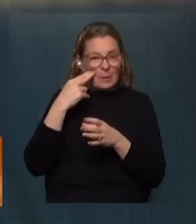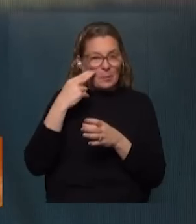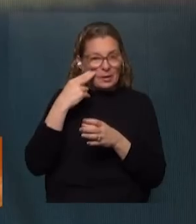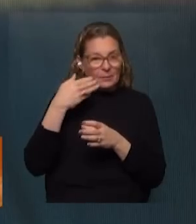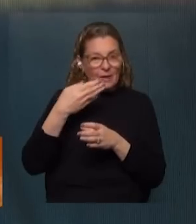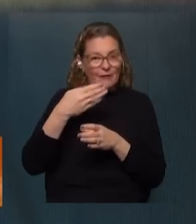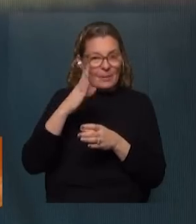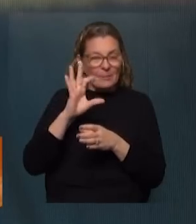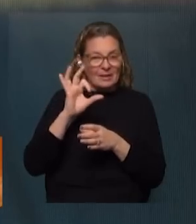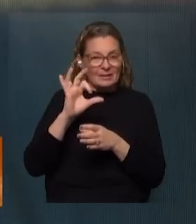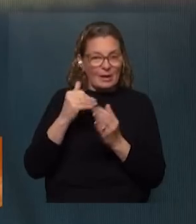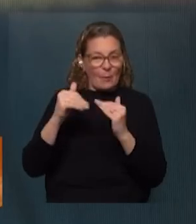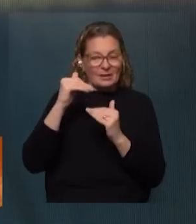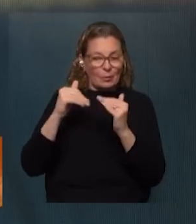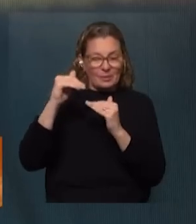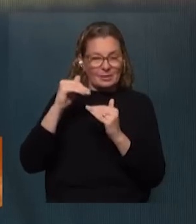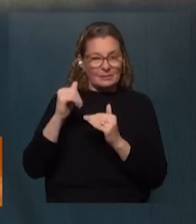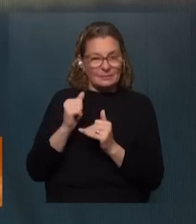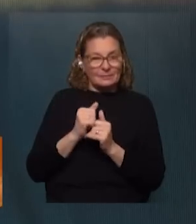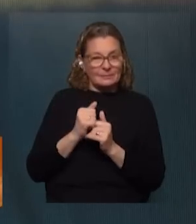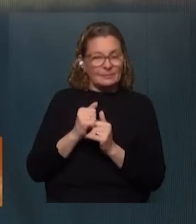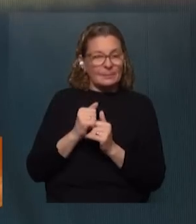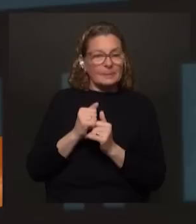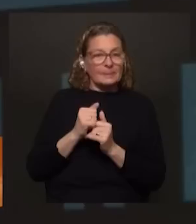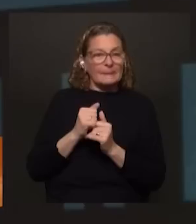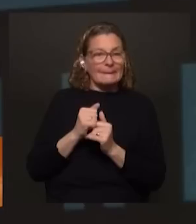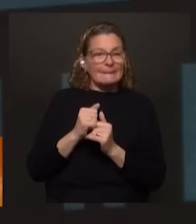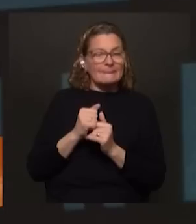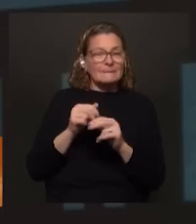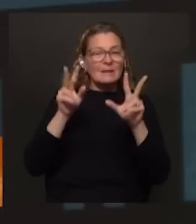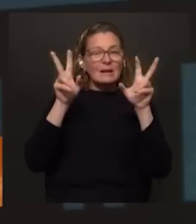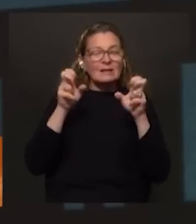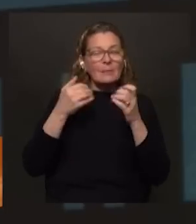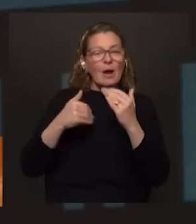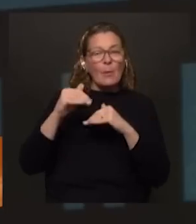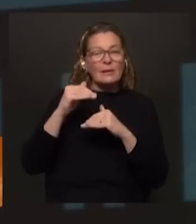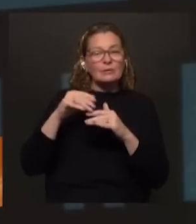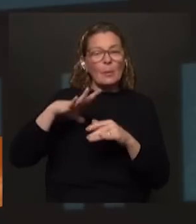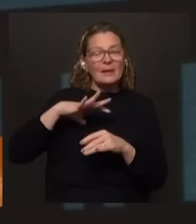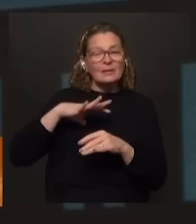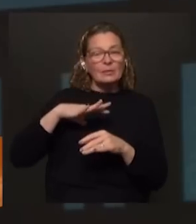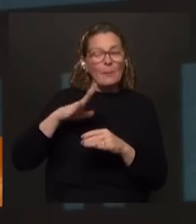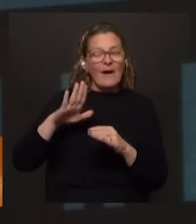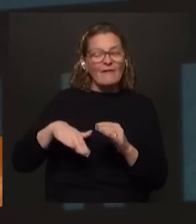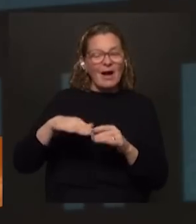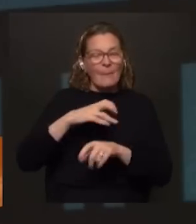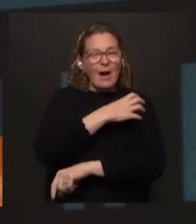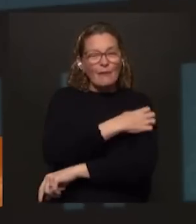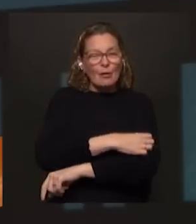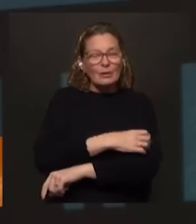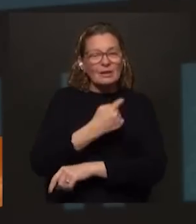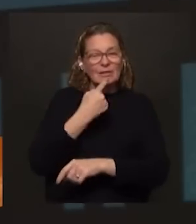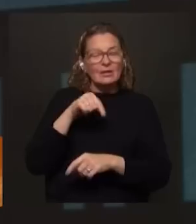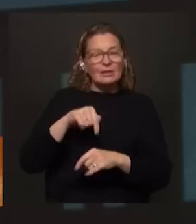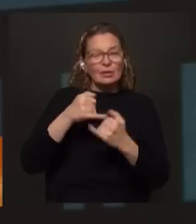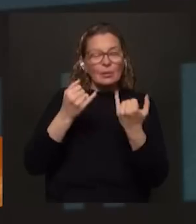del BPS se aumenta el tema del aumento de las pasividades más bajas se ha dicho en